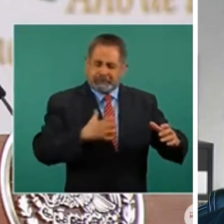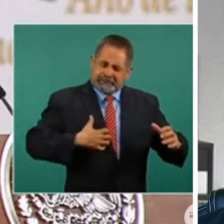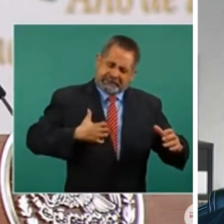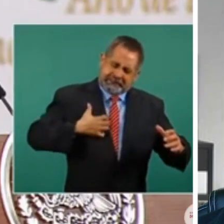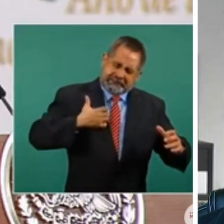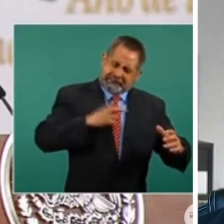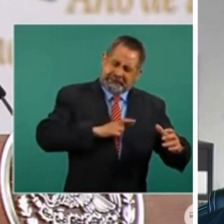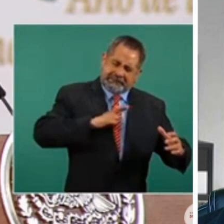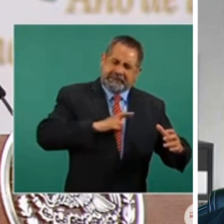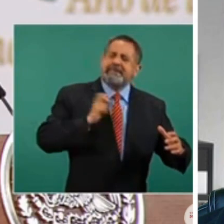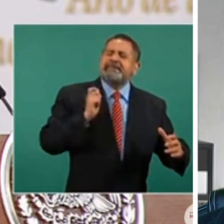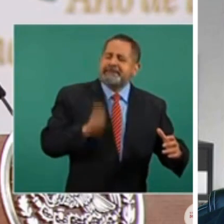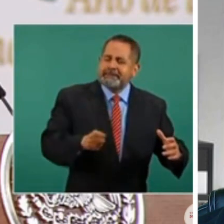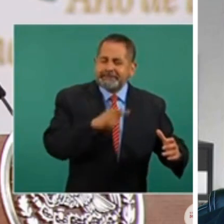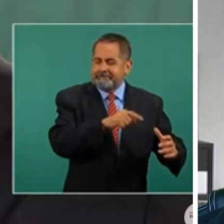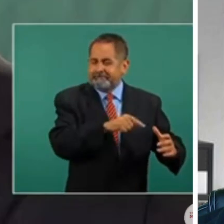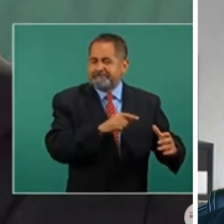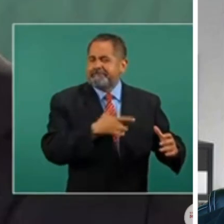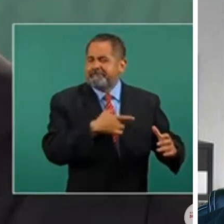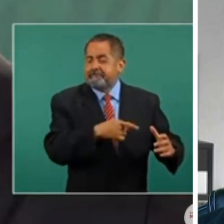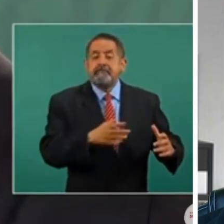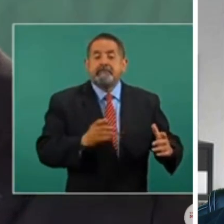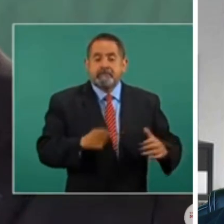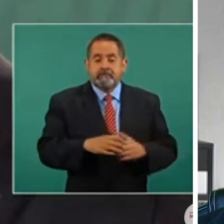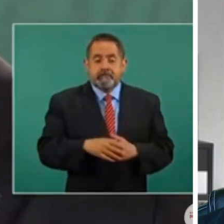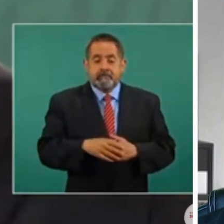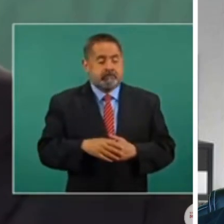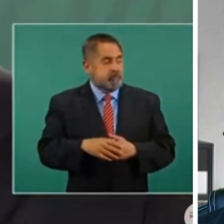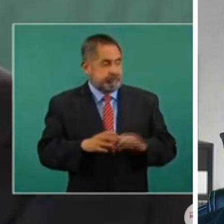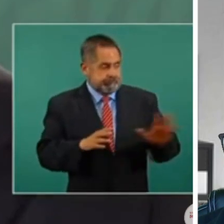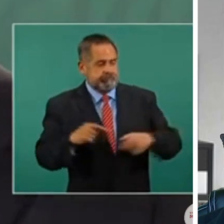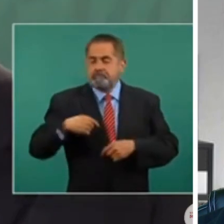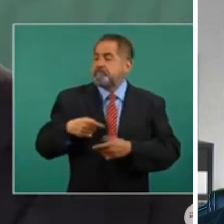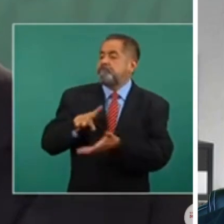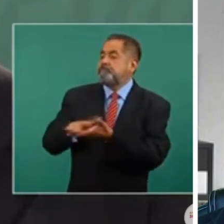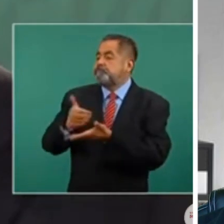el que se le dé apoyo al pueblo.